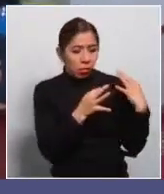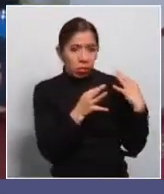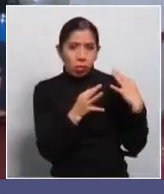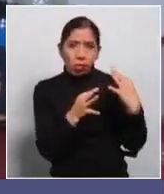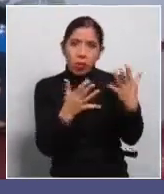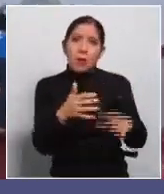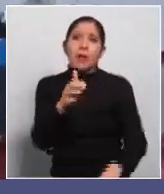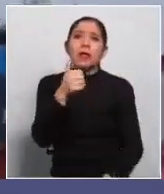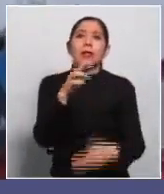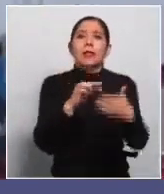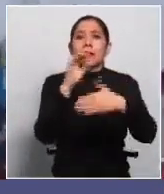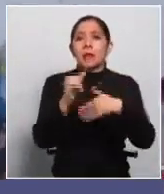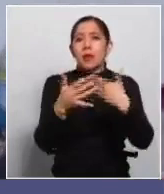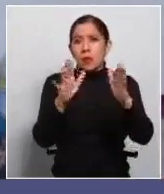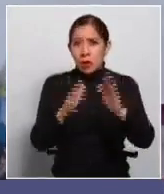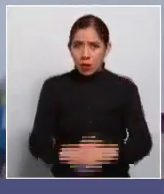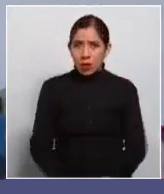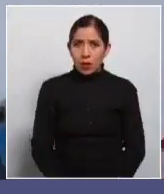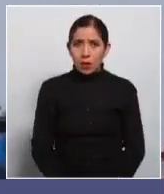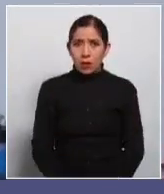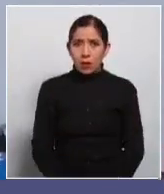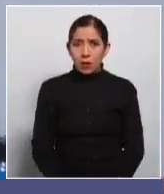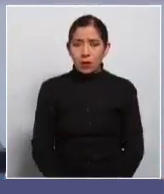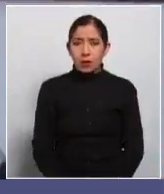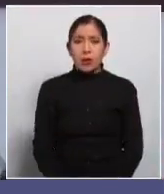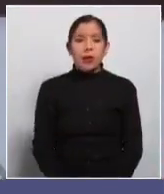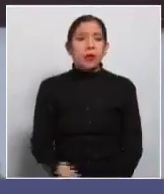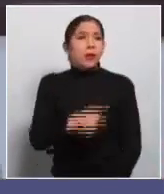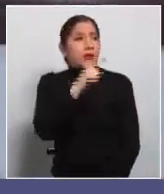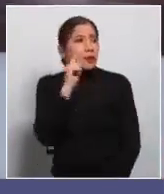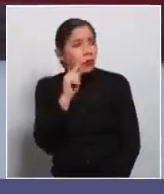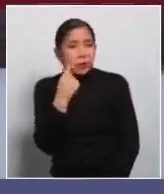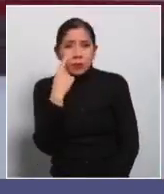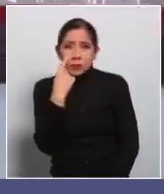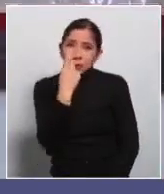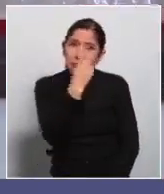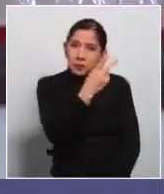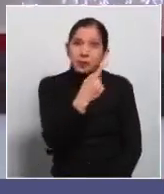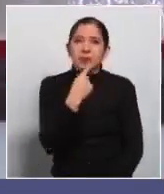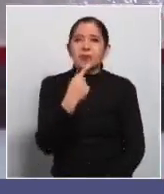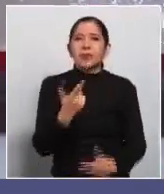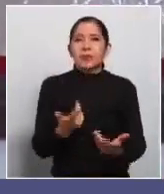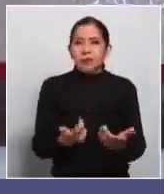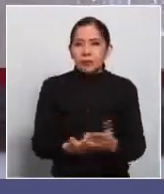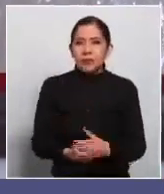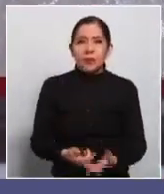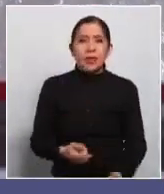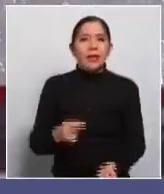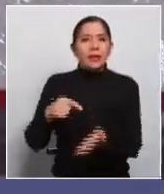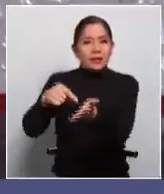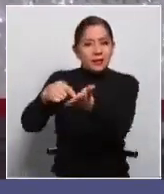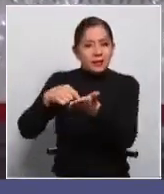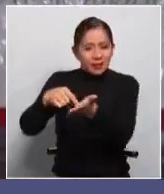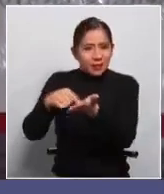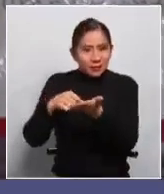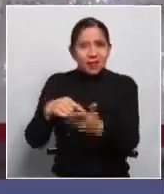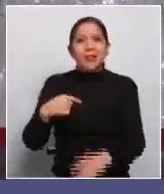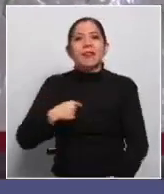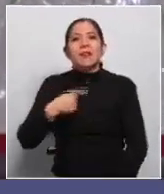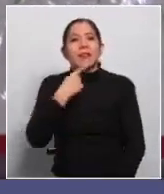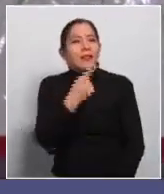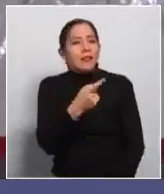estamos en 10 de mayo y lo único que se está mirando es la negligencia, yo diría la